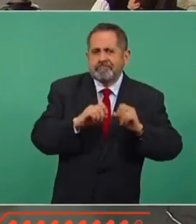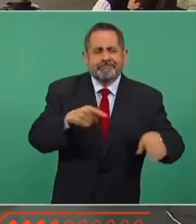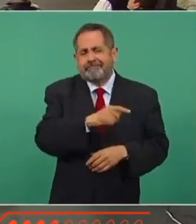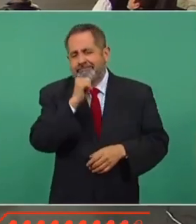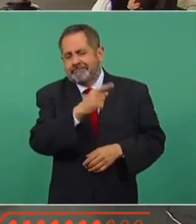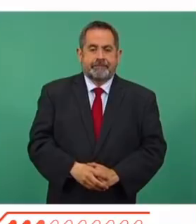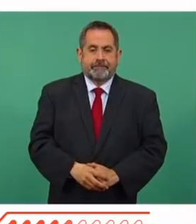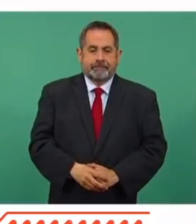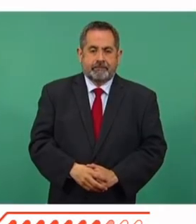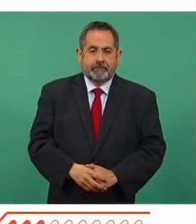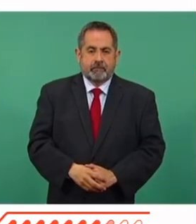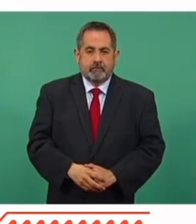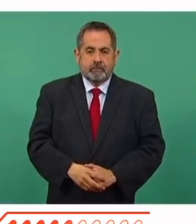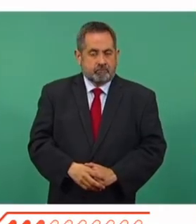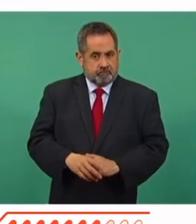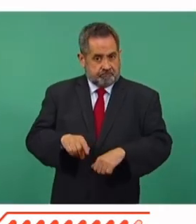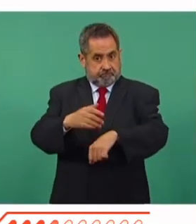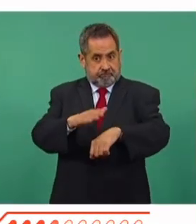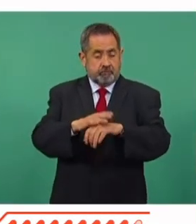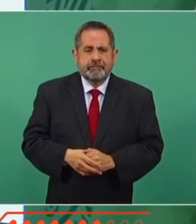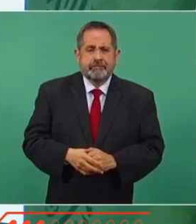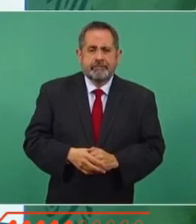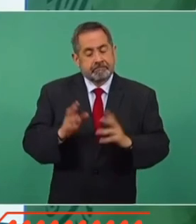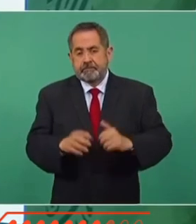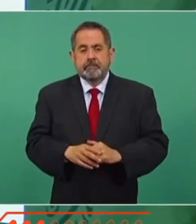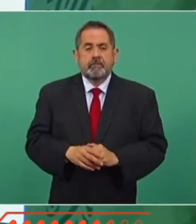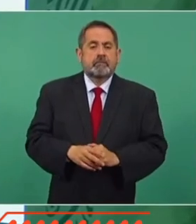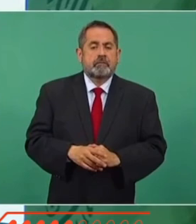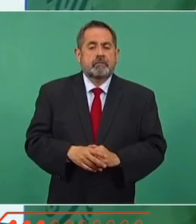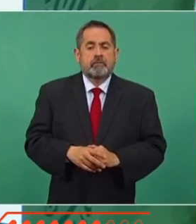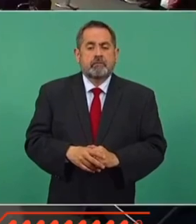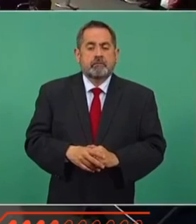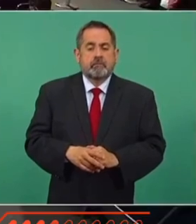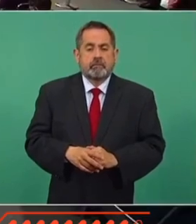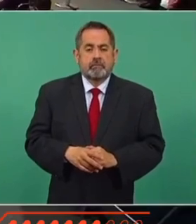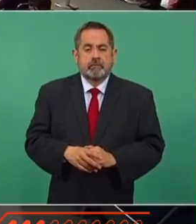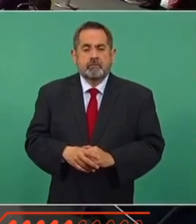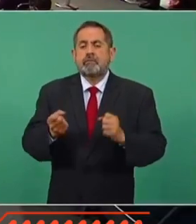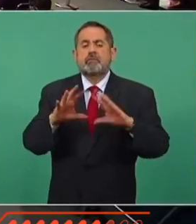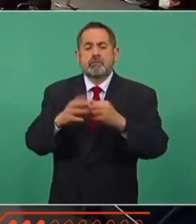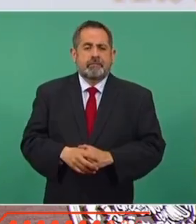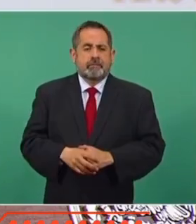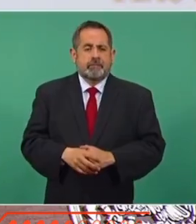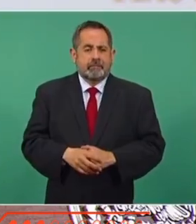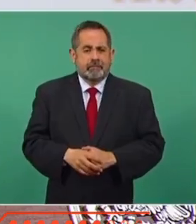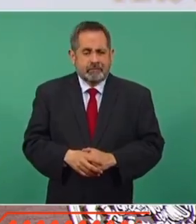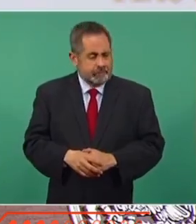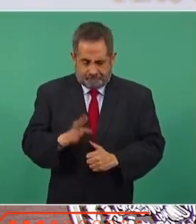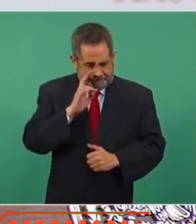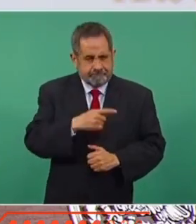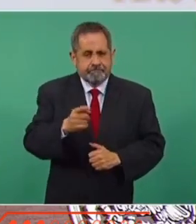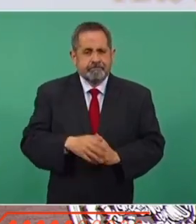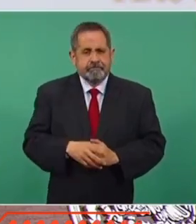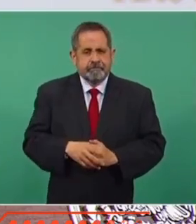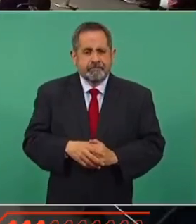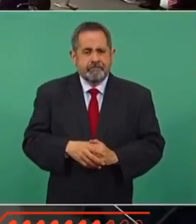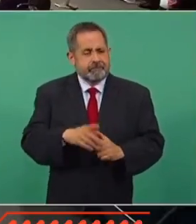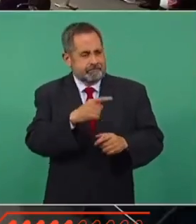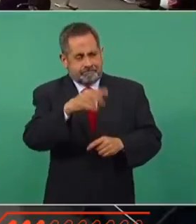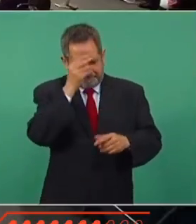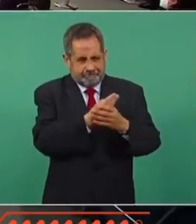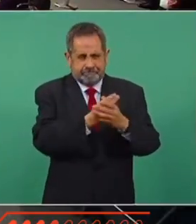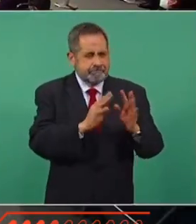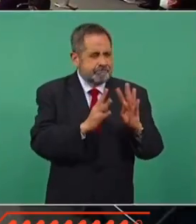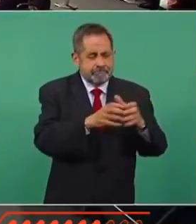ingenio, talento. Te digo cómo ahorrarte más de mil millones. Bueno, ¿cuántos asesores tendrá el INE? Que se pongan ahora como una especie de taller,